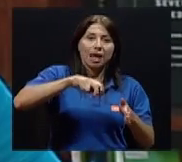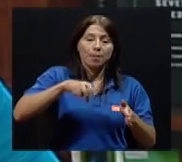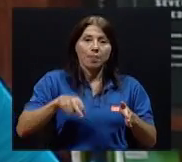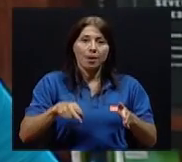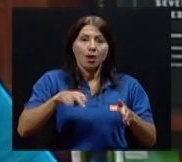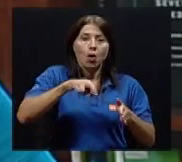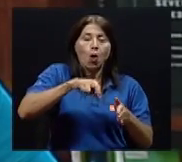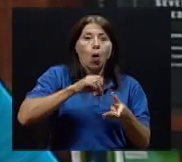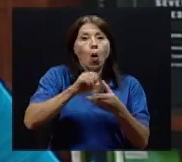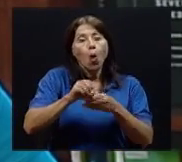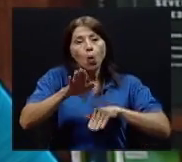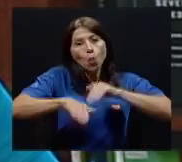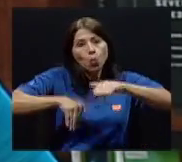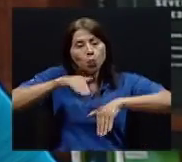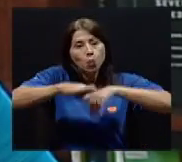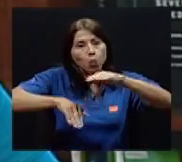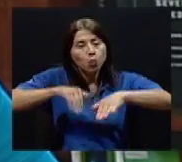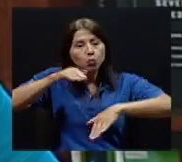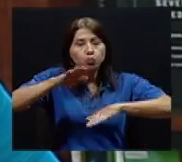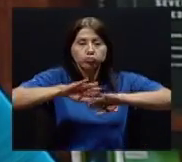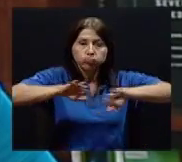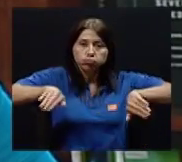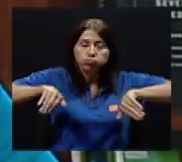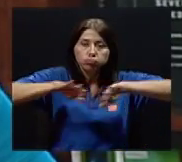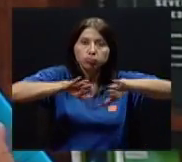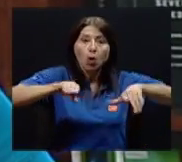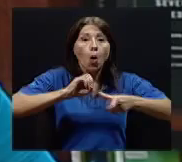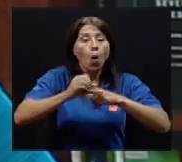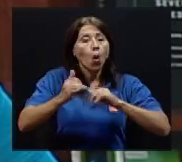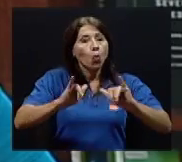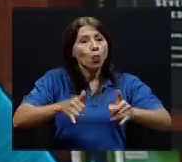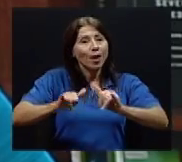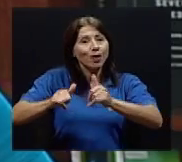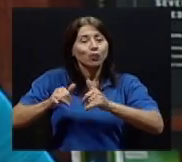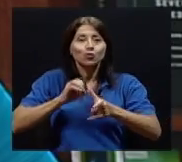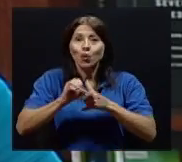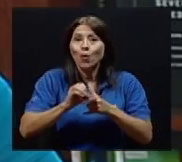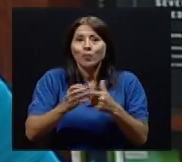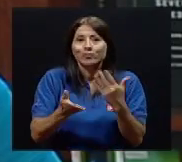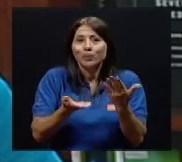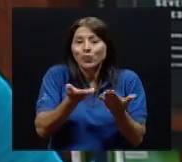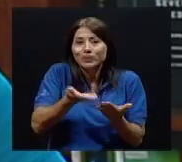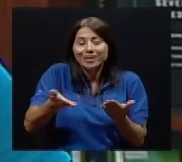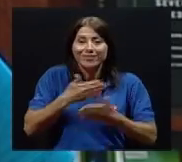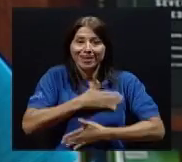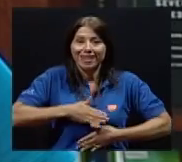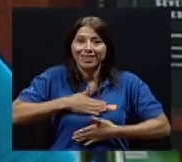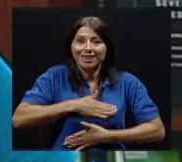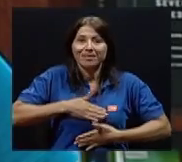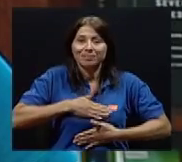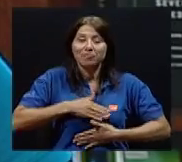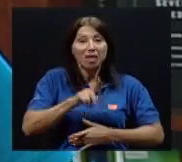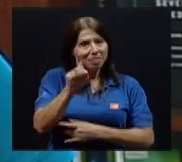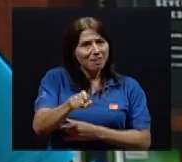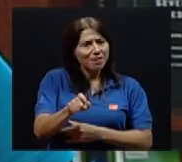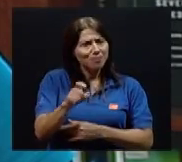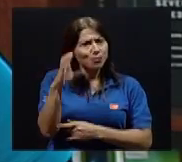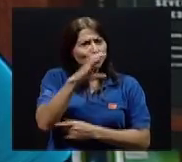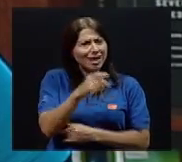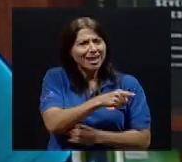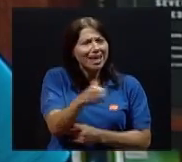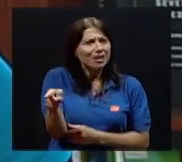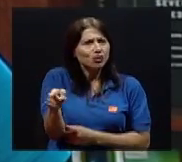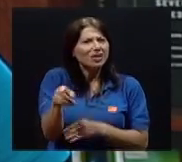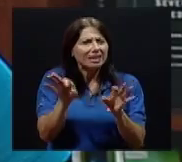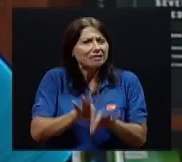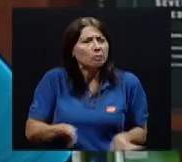por programas específicos de natación, juegos, programas recreativos. Yo creo que también la clave es buscar qué es lo que a